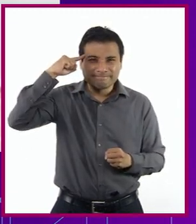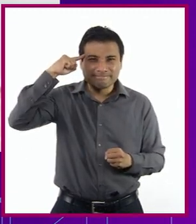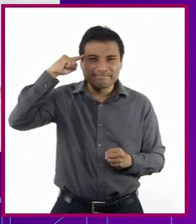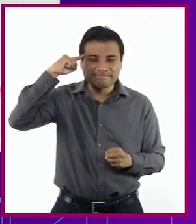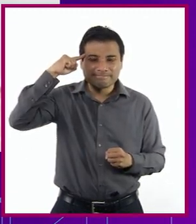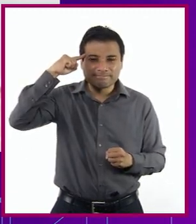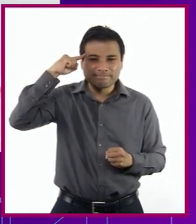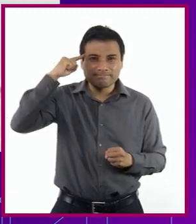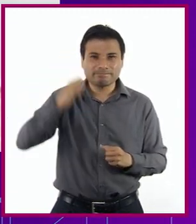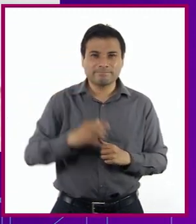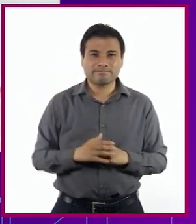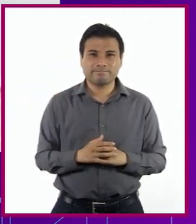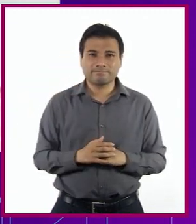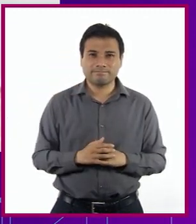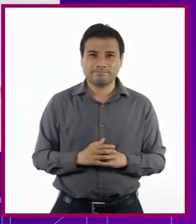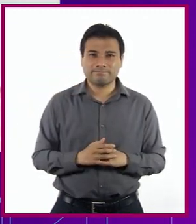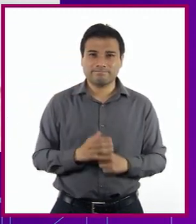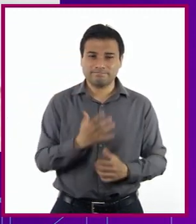Tristeza